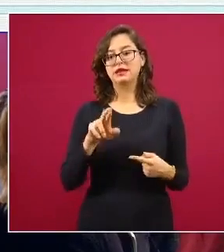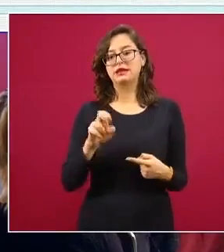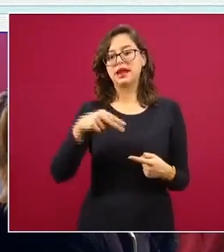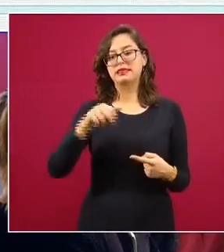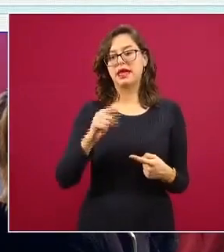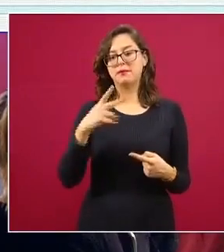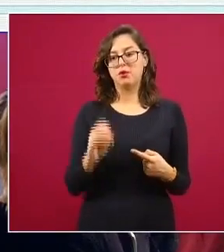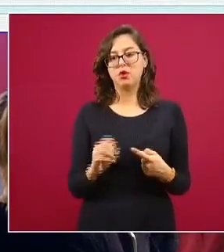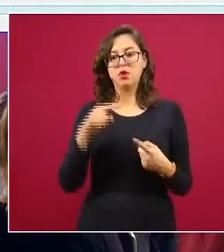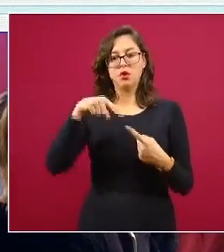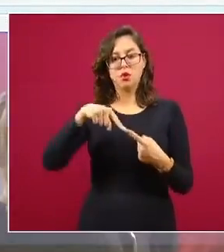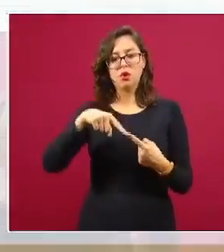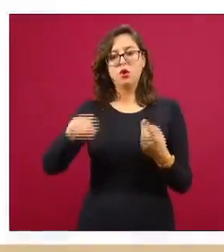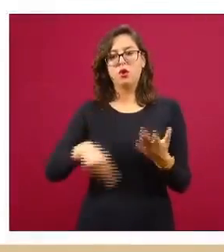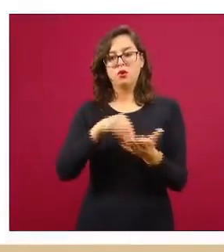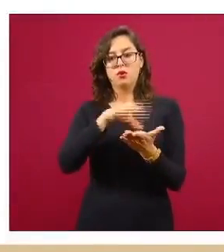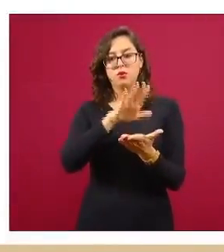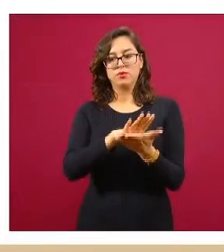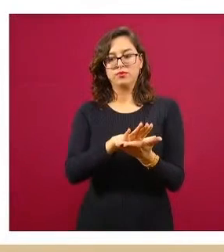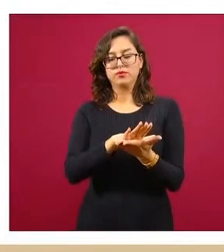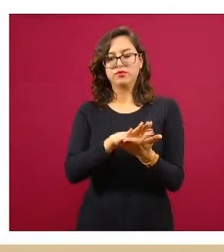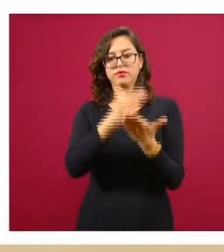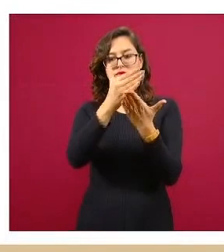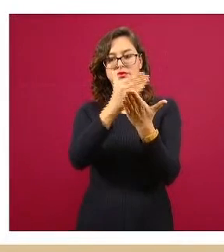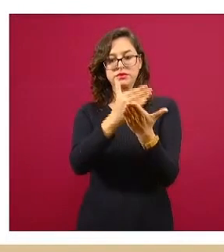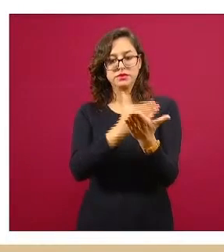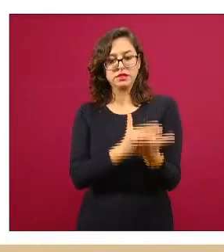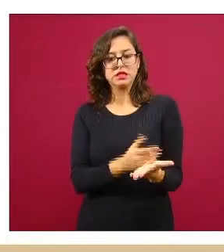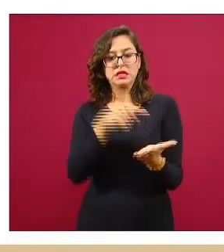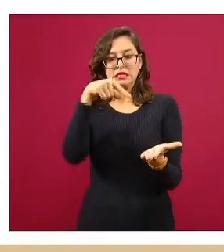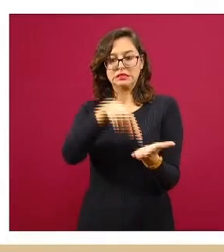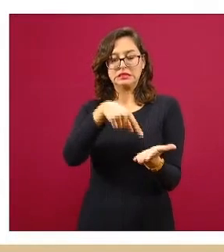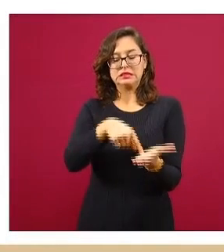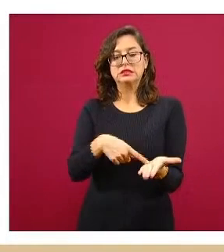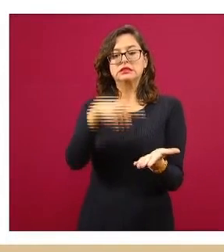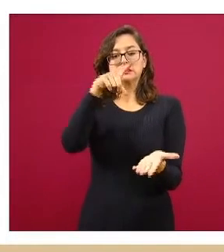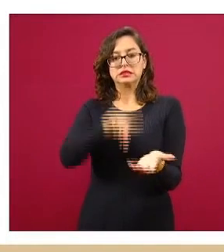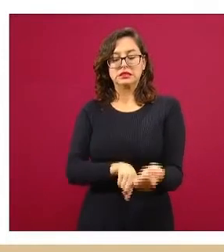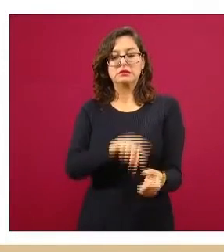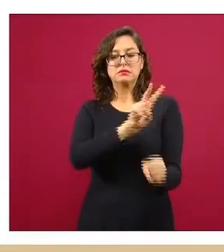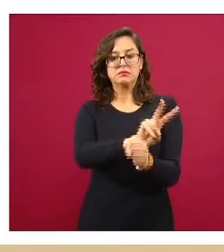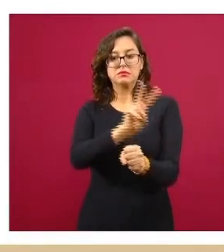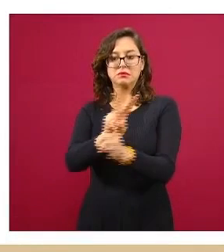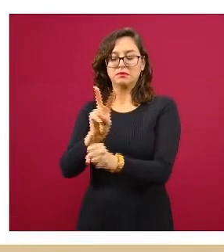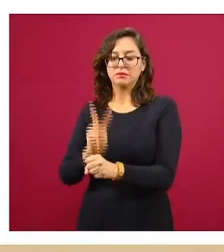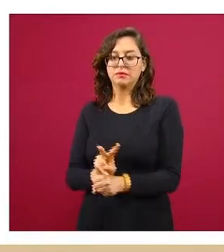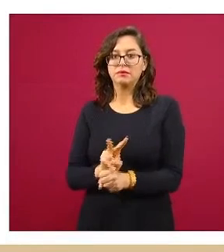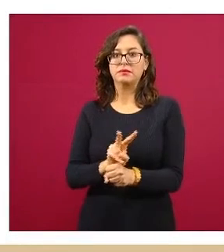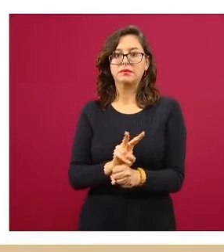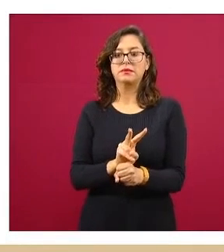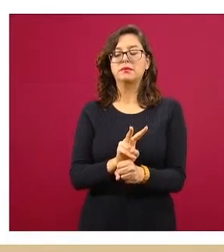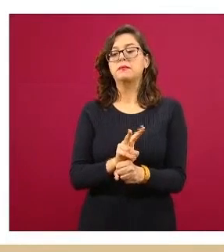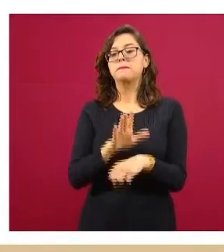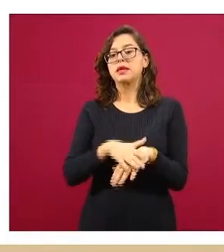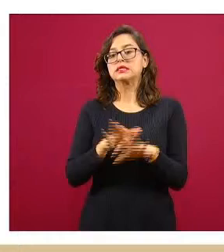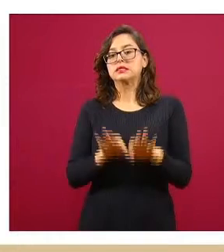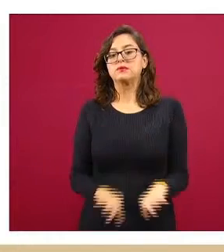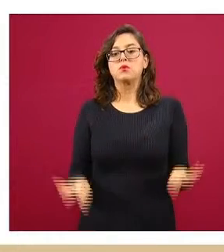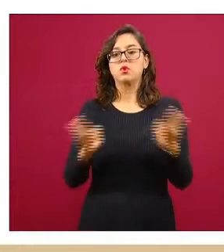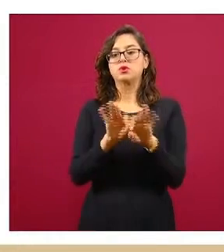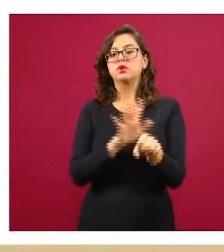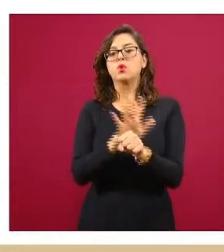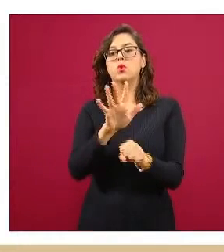registro nacional de población que tiene atribuciones muy importantes de registro de diferentes cosas pero una parte muy importante